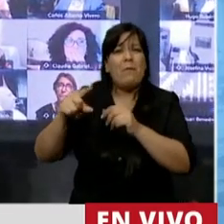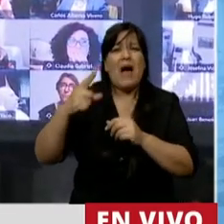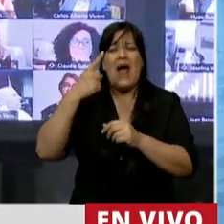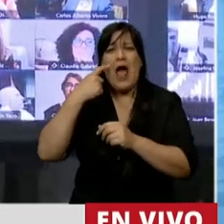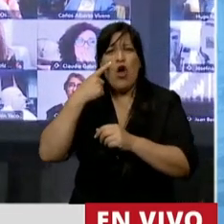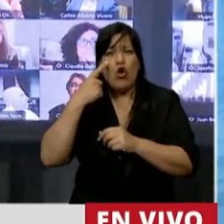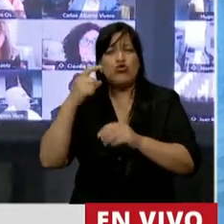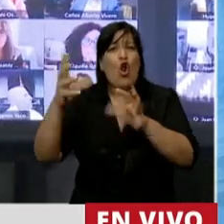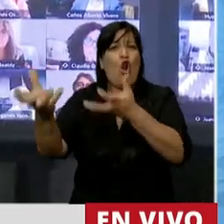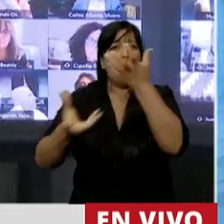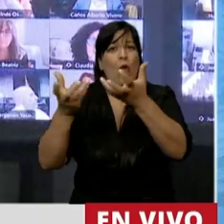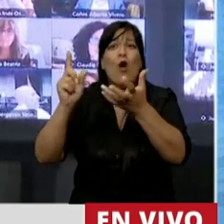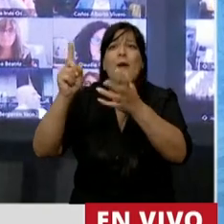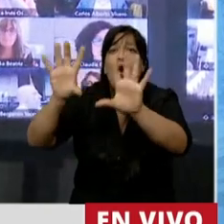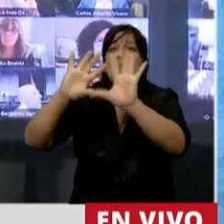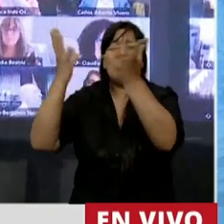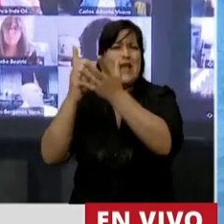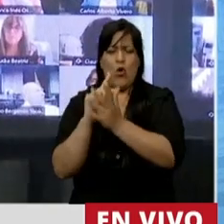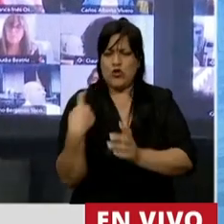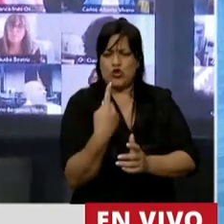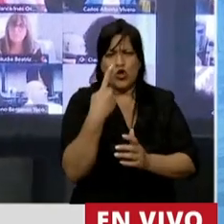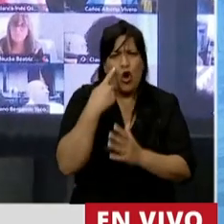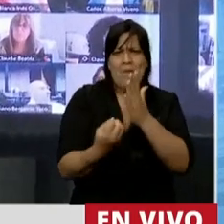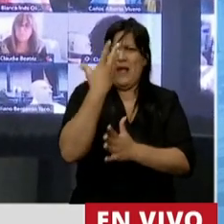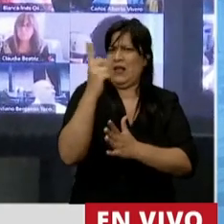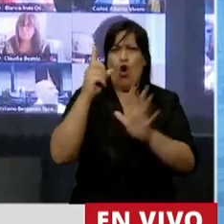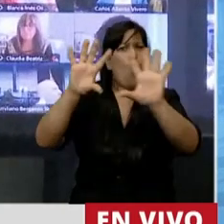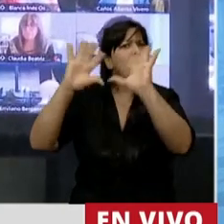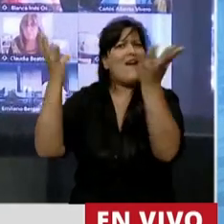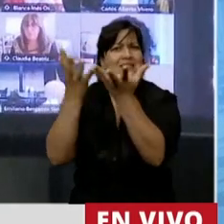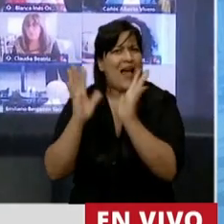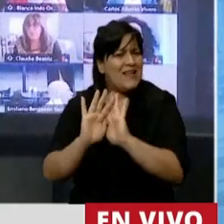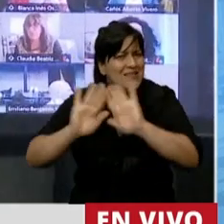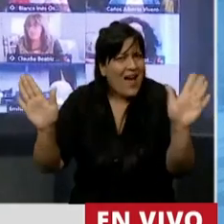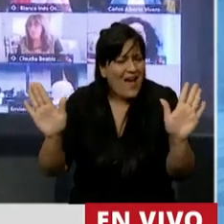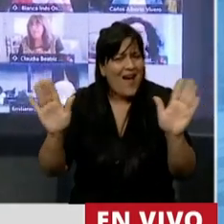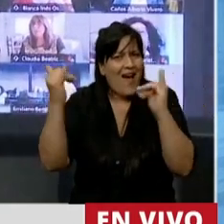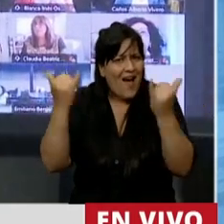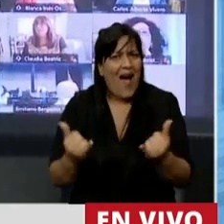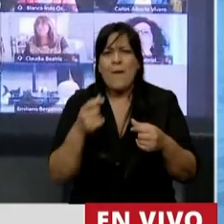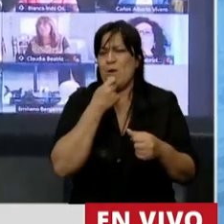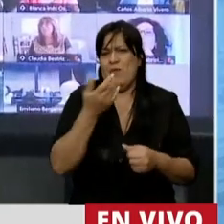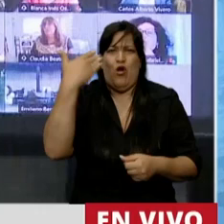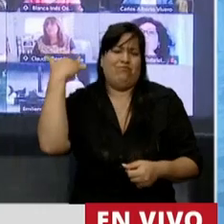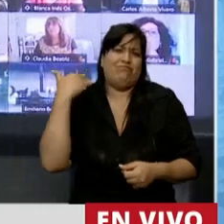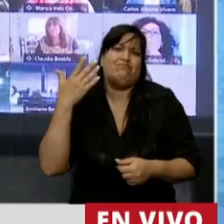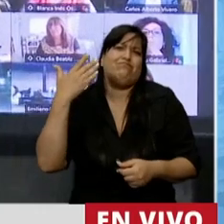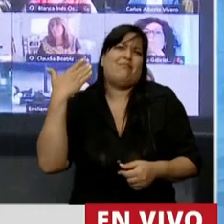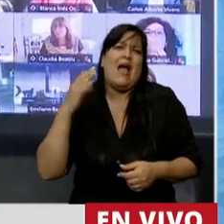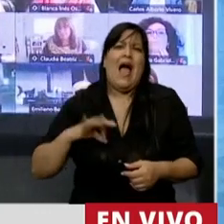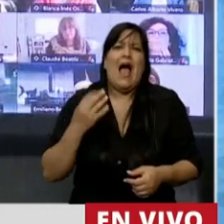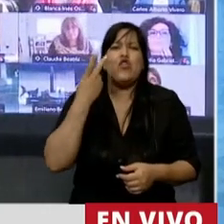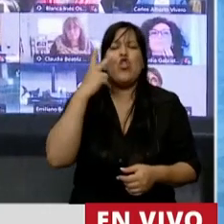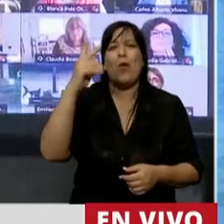que es universal, no inventamos nada. Además, cuando nosotros nos pusimos a legislar allá por el año